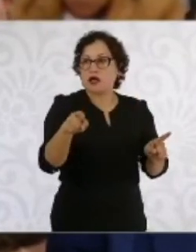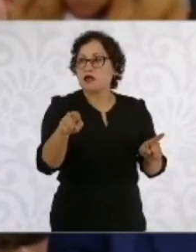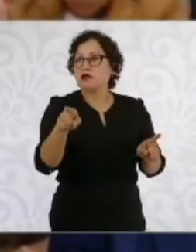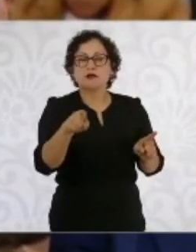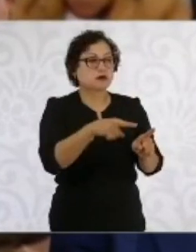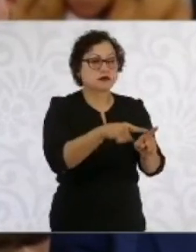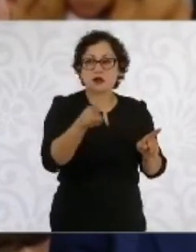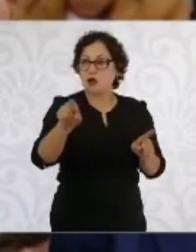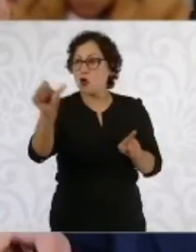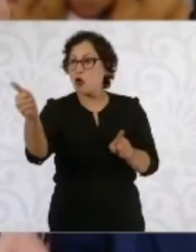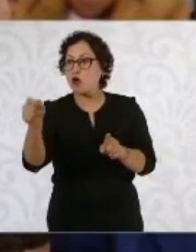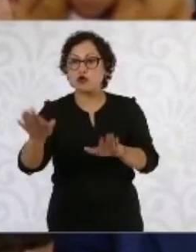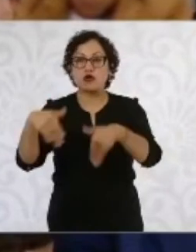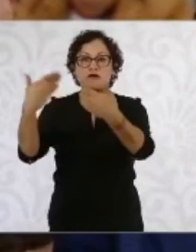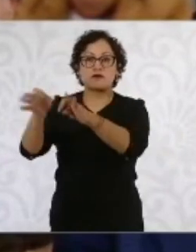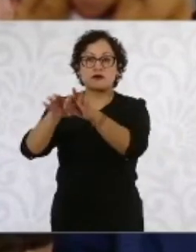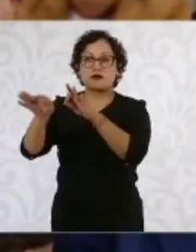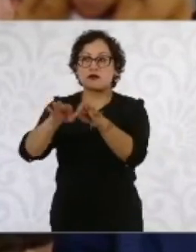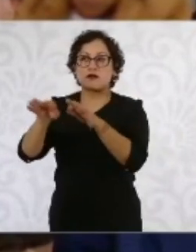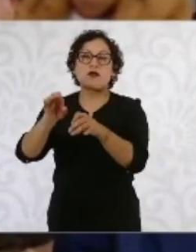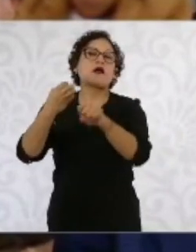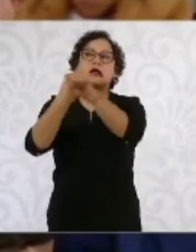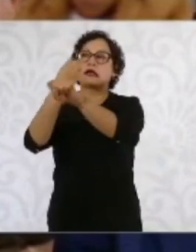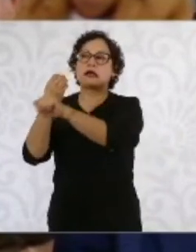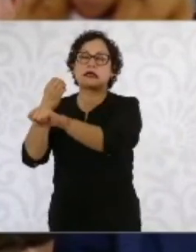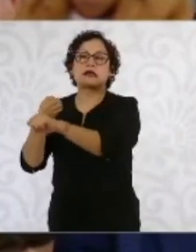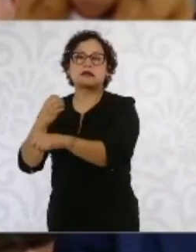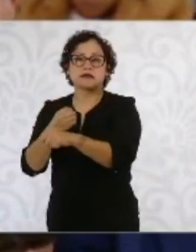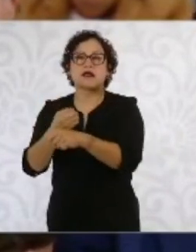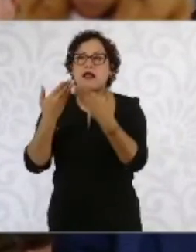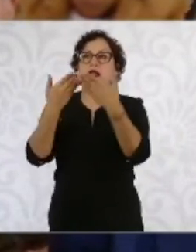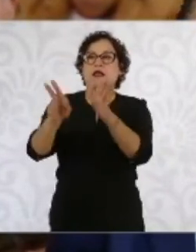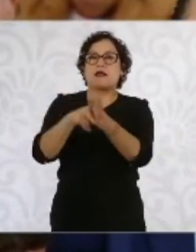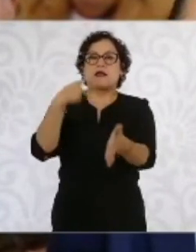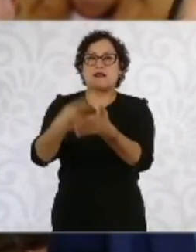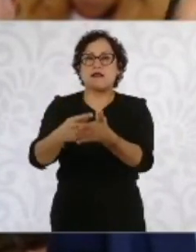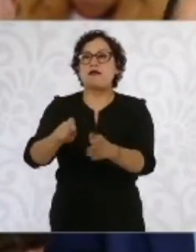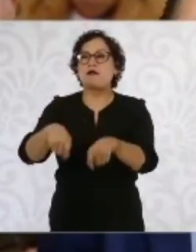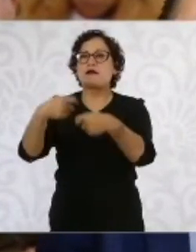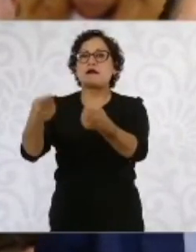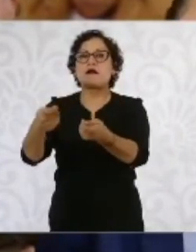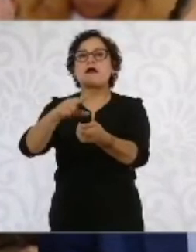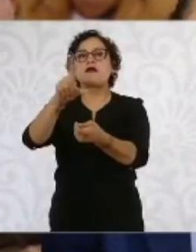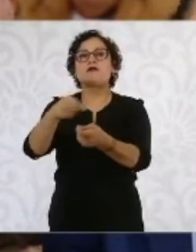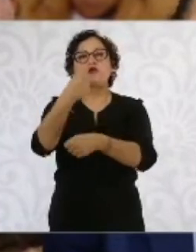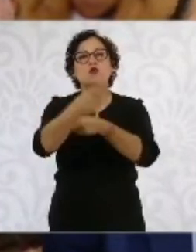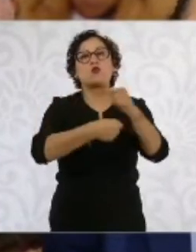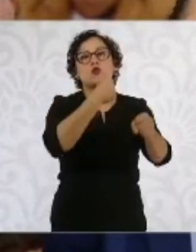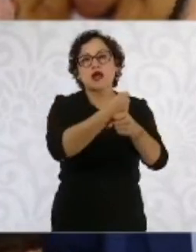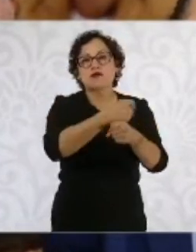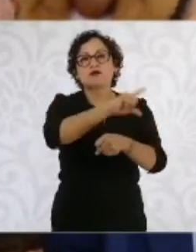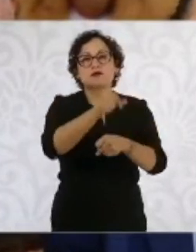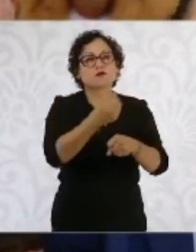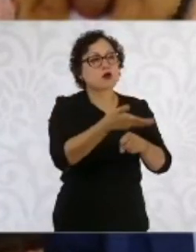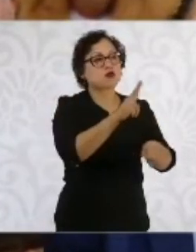a la plaza foránea, pero luego después, un año después, le avisan que se va a abrir algo en el, digamos, una plaza en el